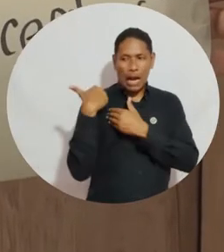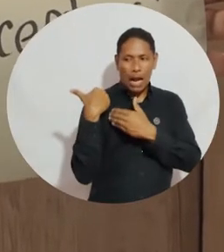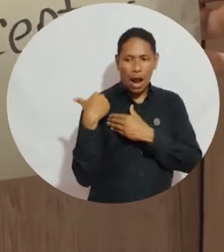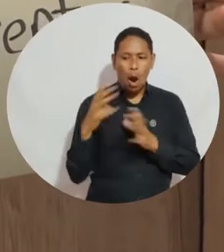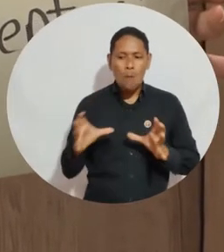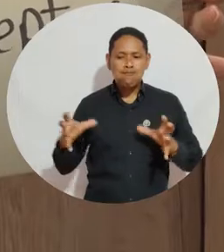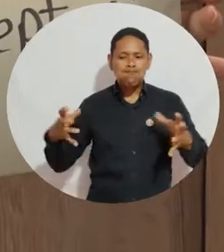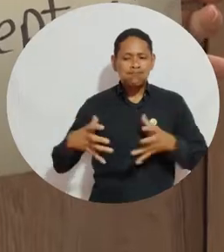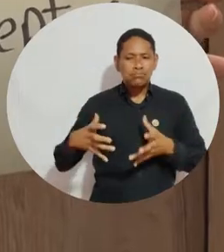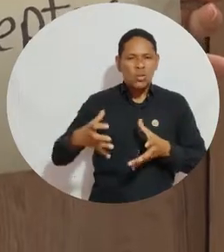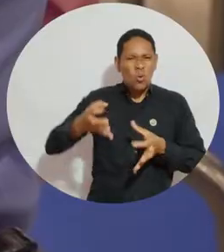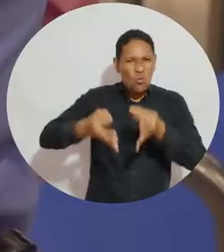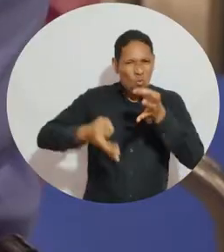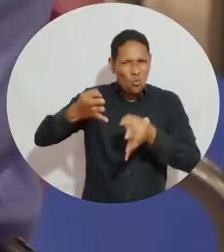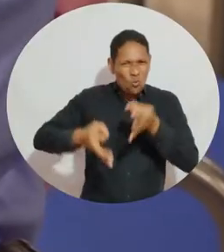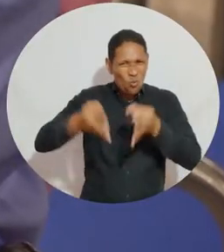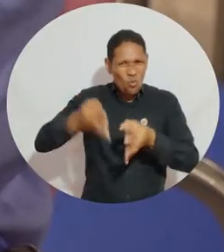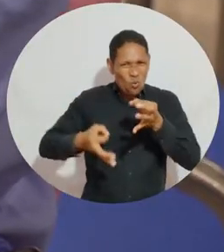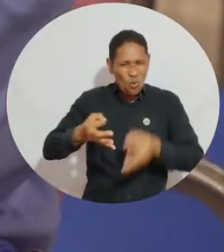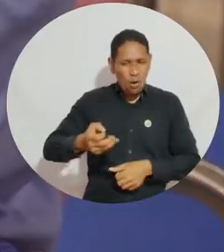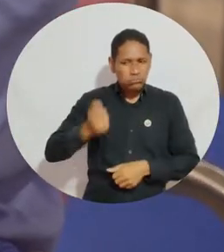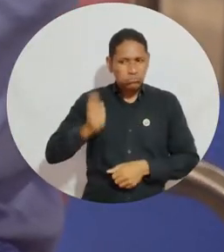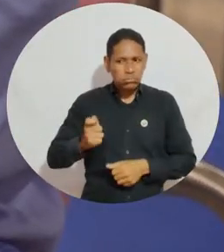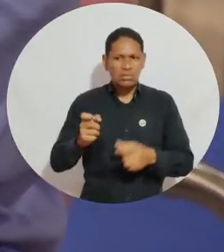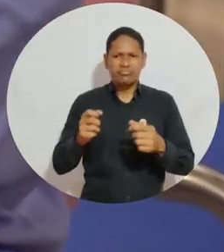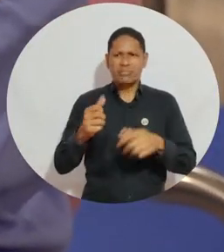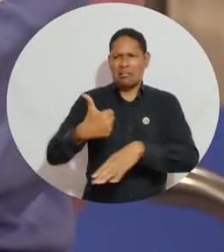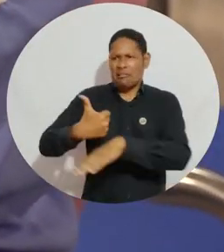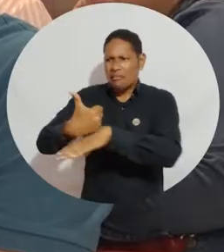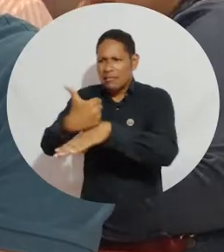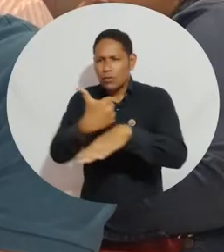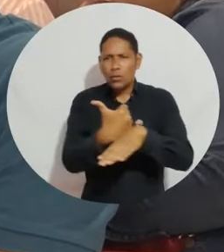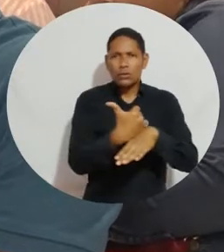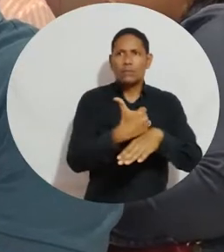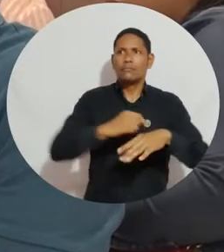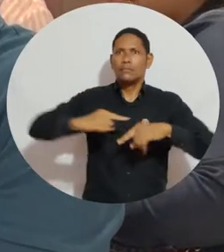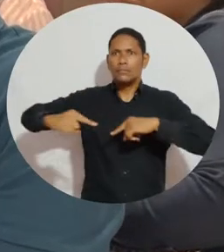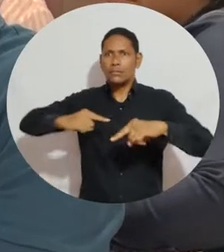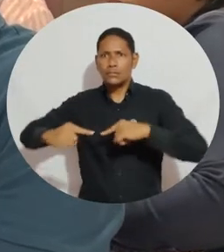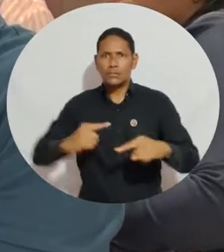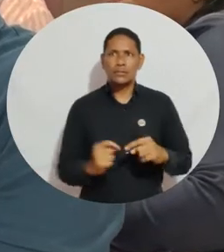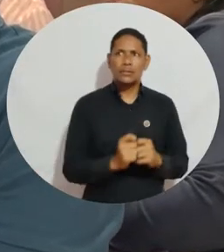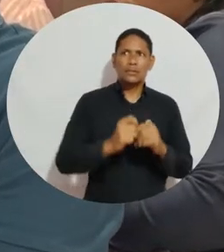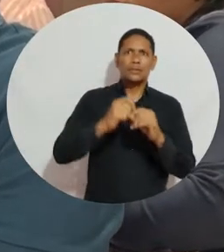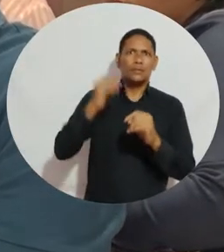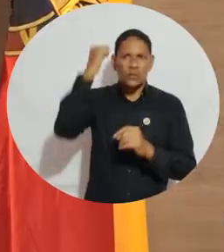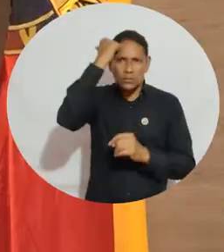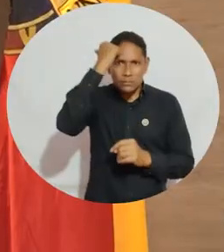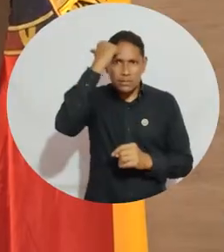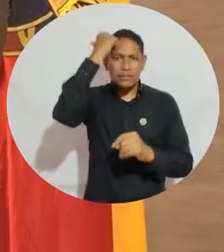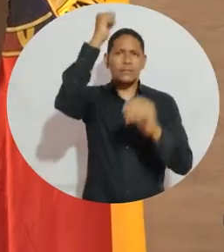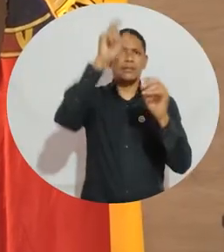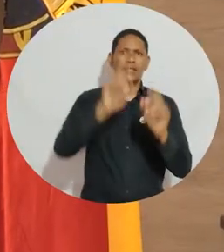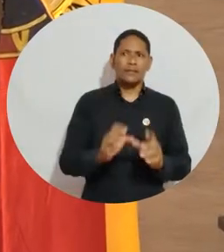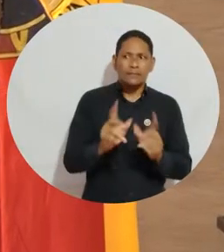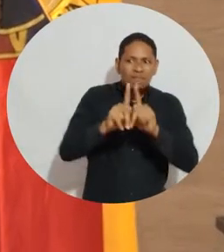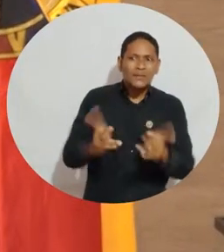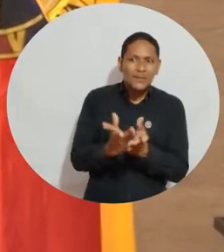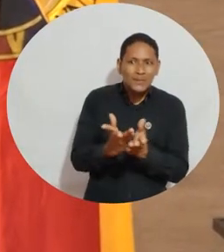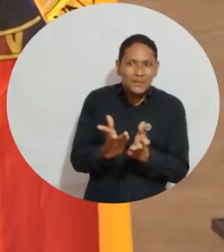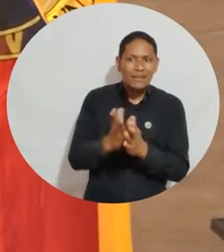Consultorio Jurídico y Centro de Conciliación, reunió actores entre rectores, coordinadores, docentes,